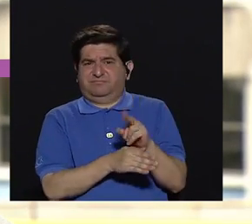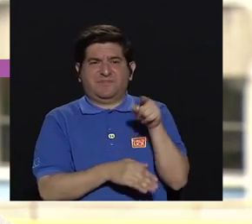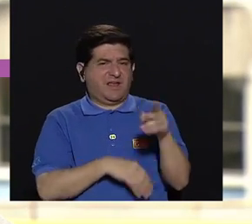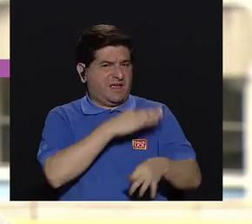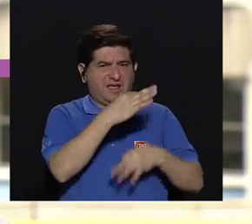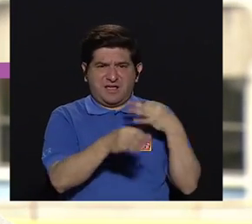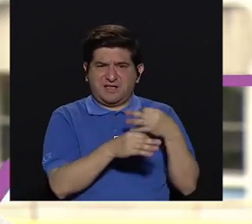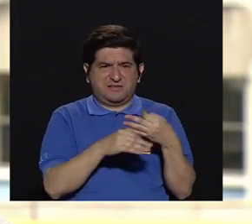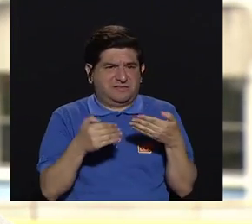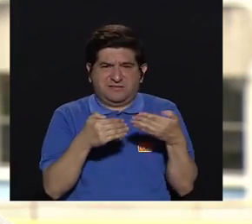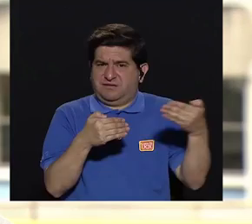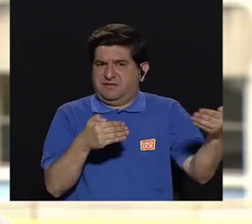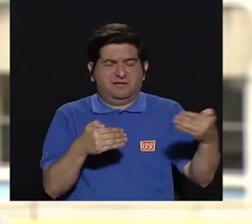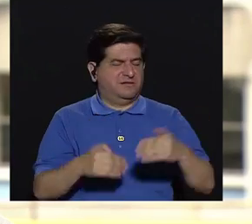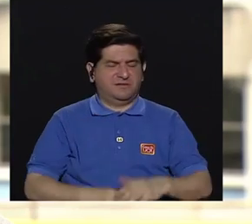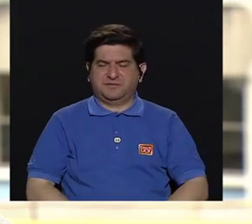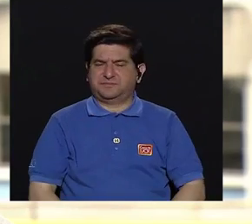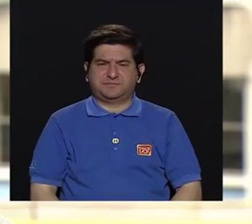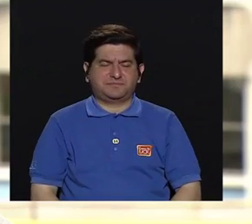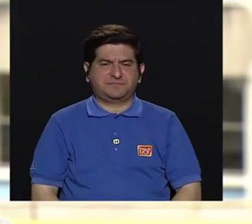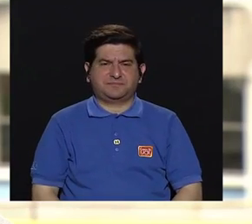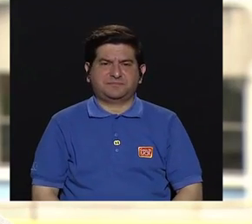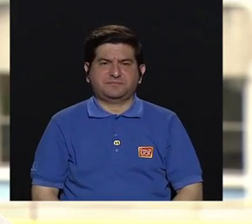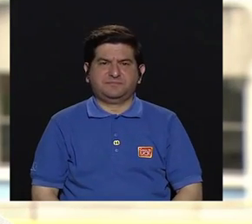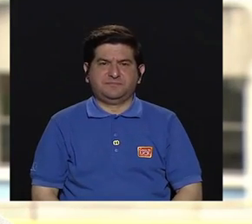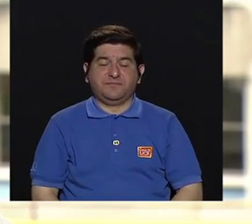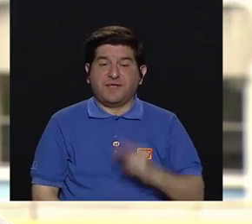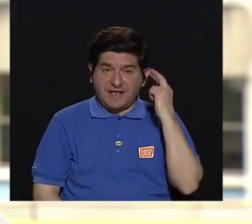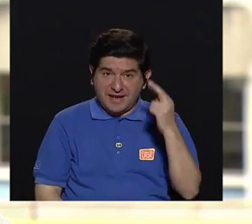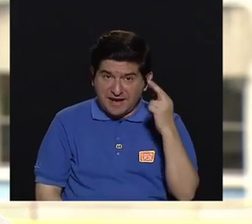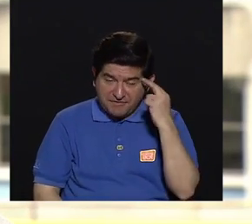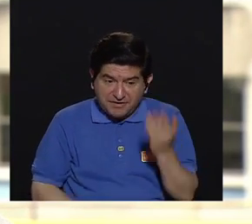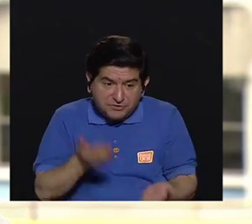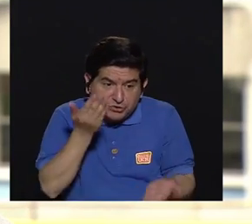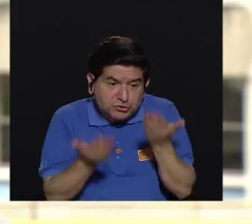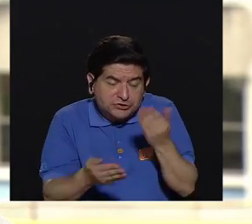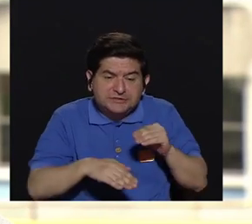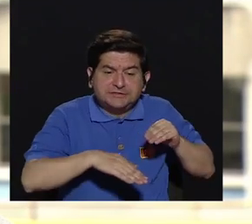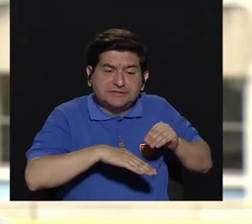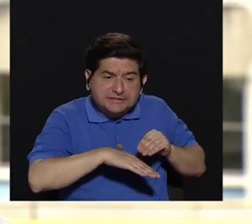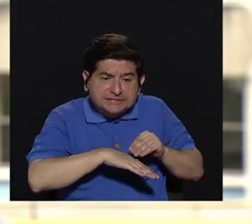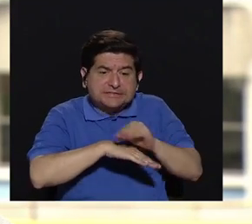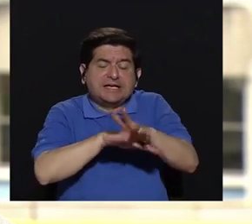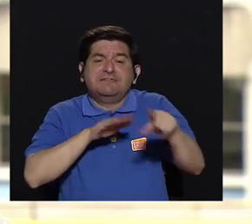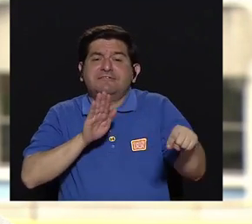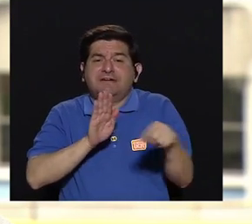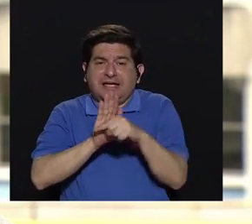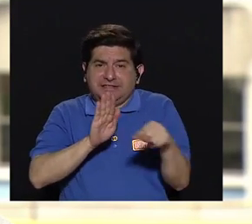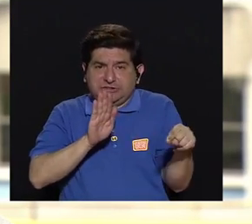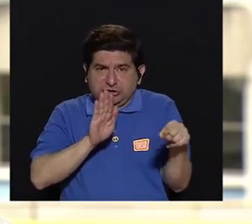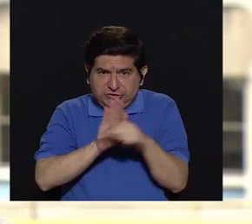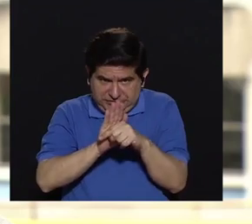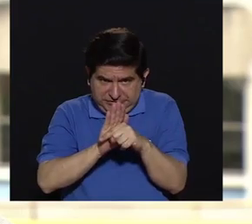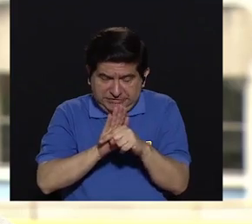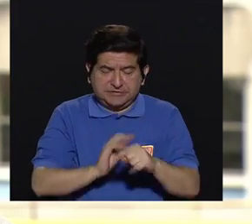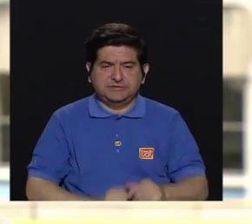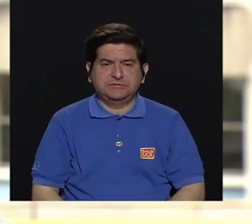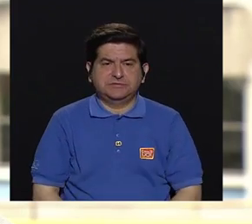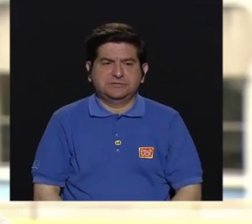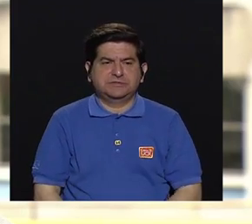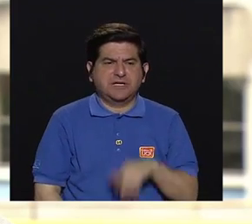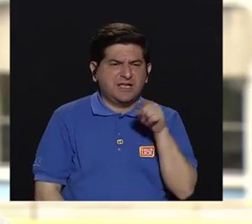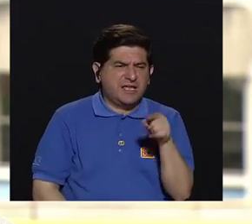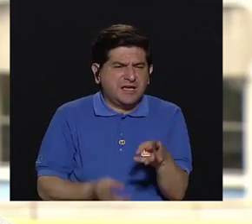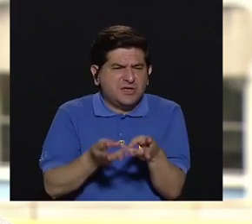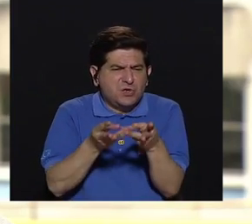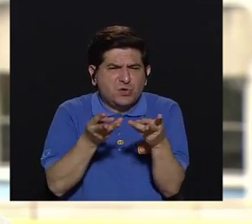esos elementos porque puede traer efectos negativos y